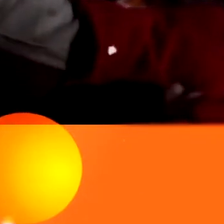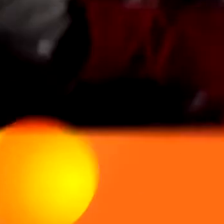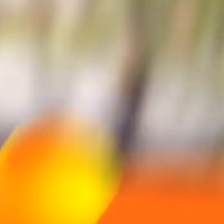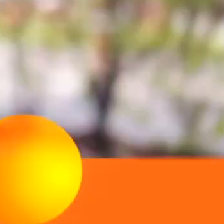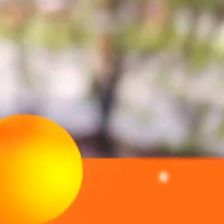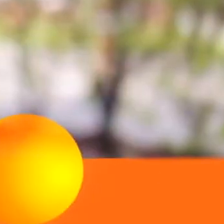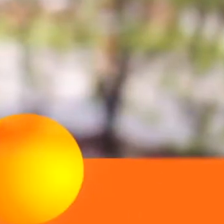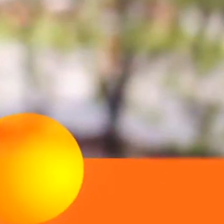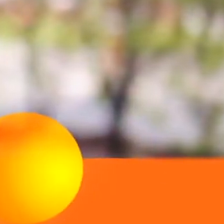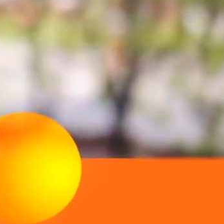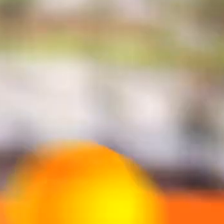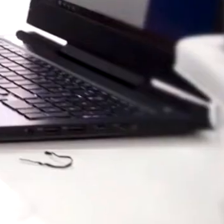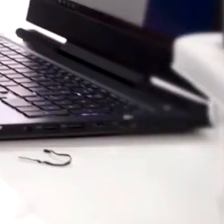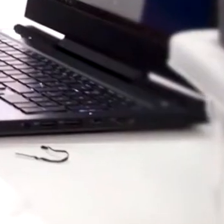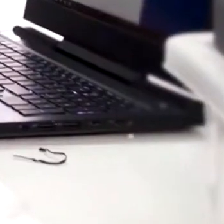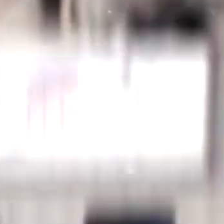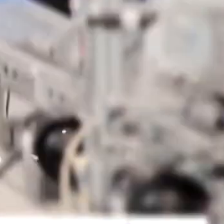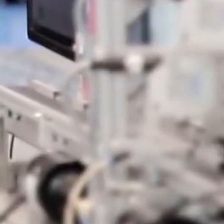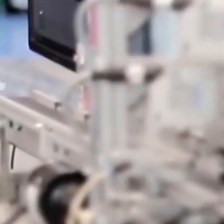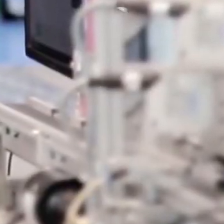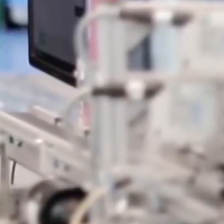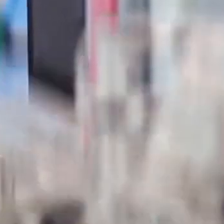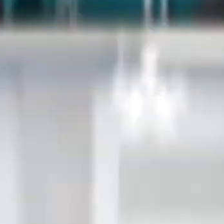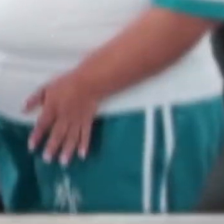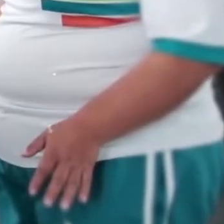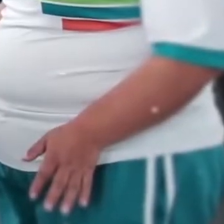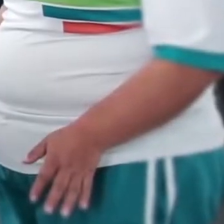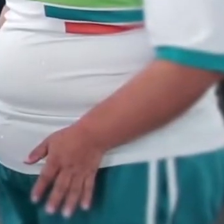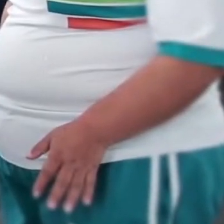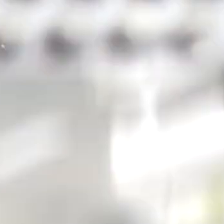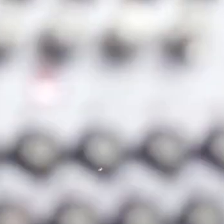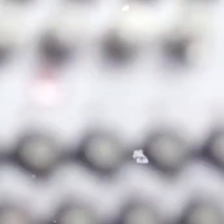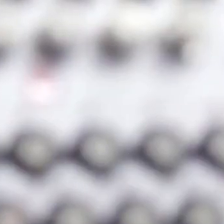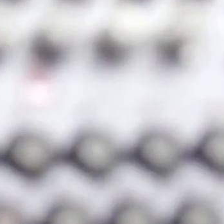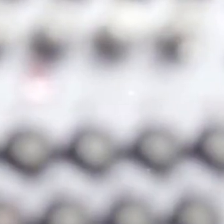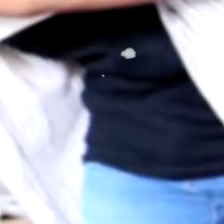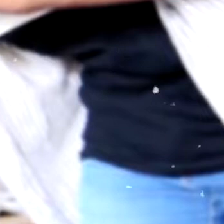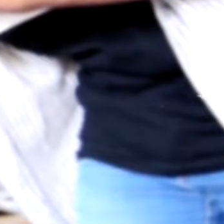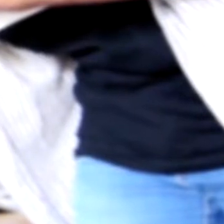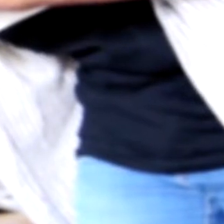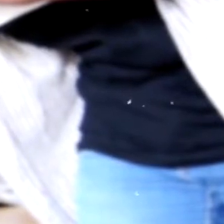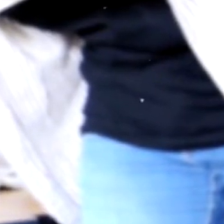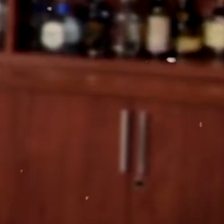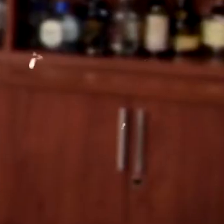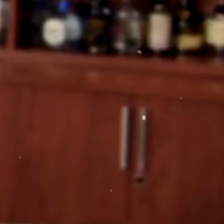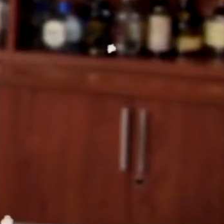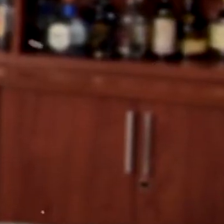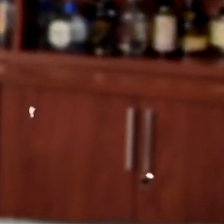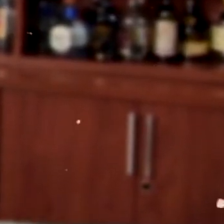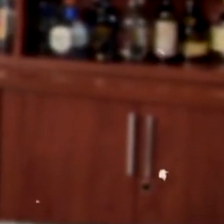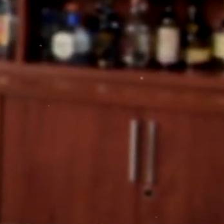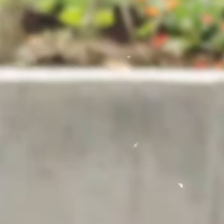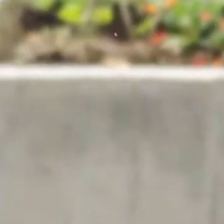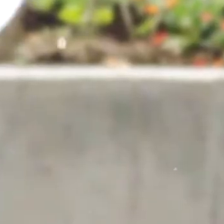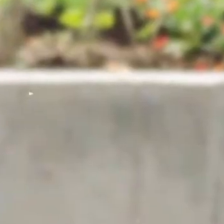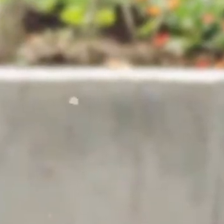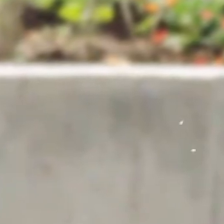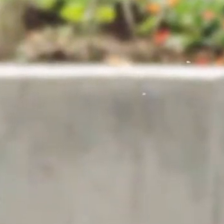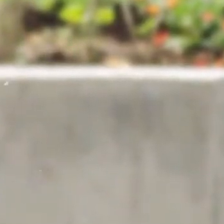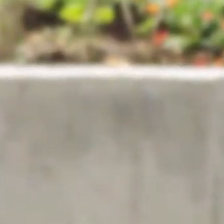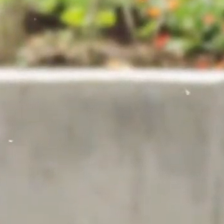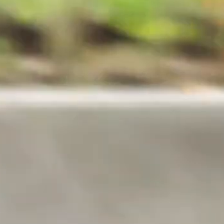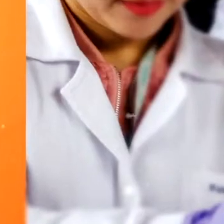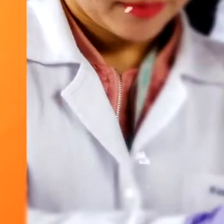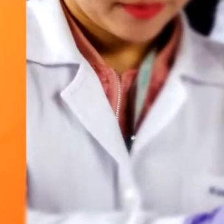cena al aire, cena, cena, cena al aire, un espacio para todos, innovación, cultura y arte.